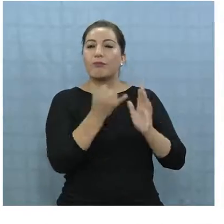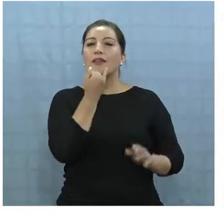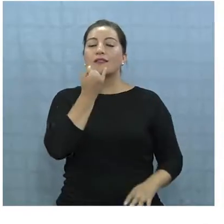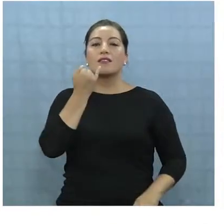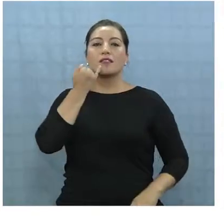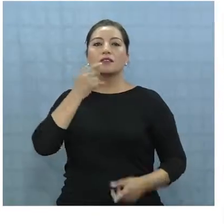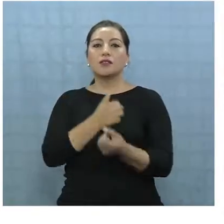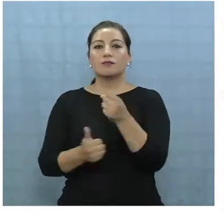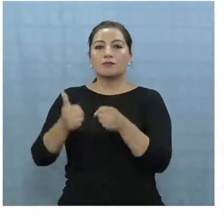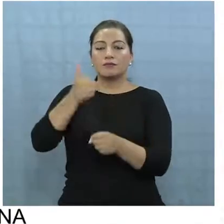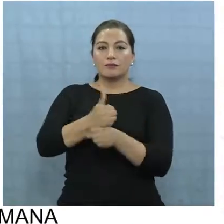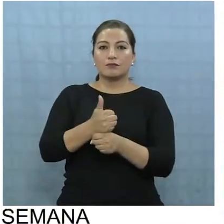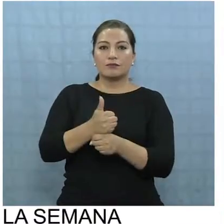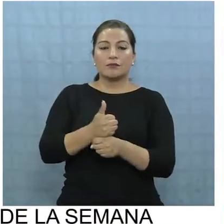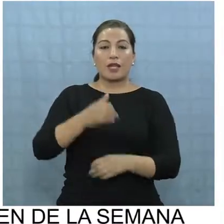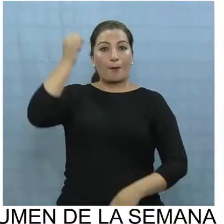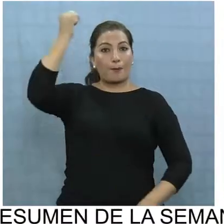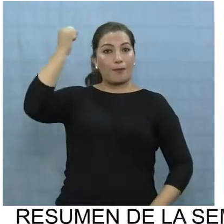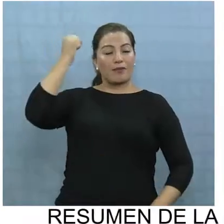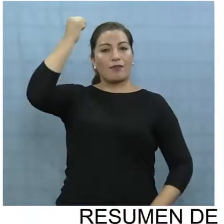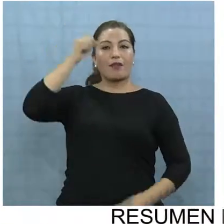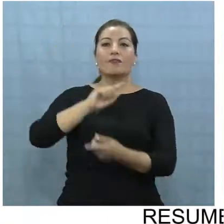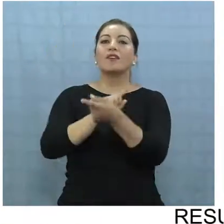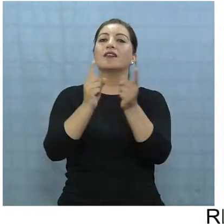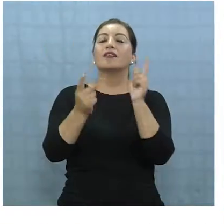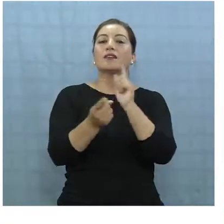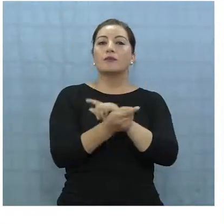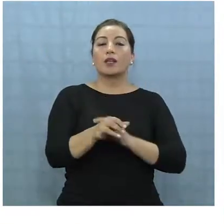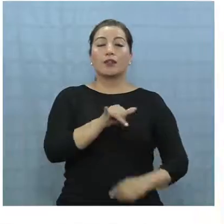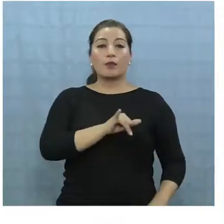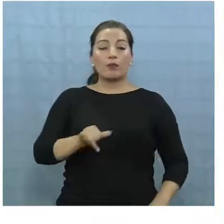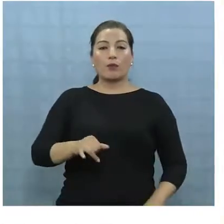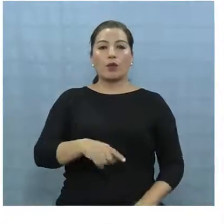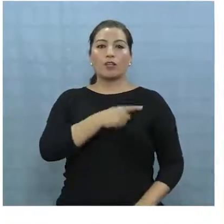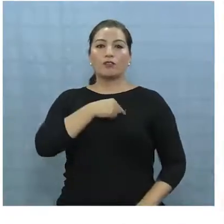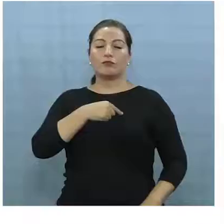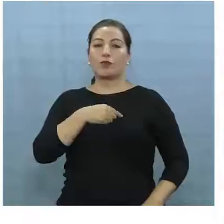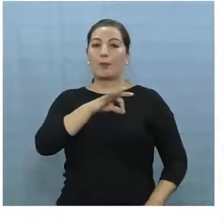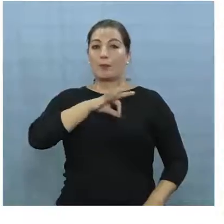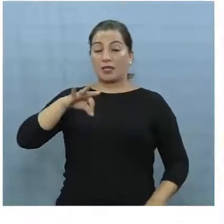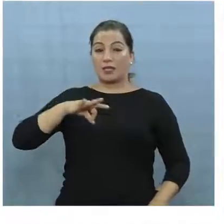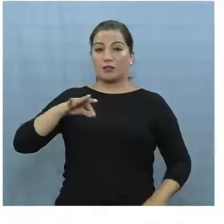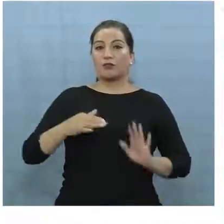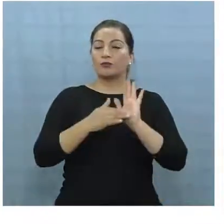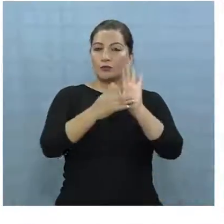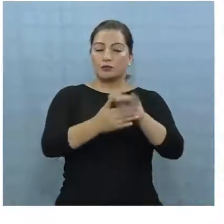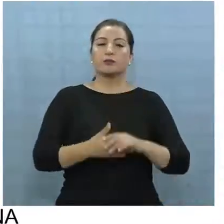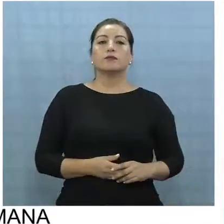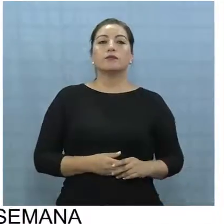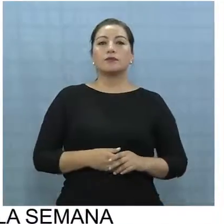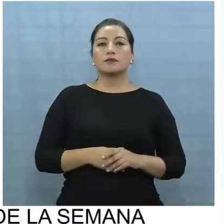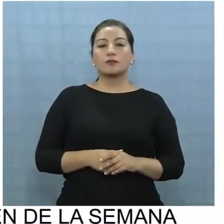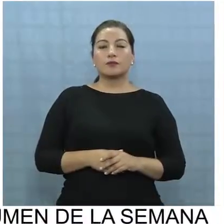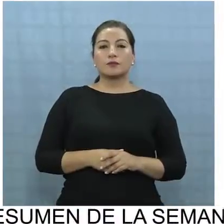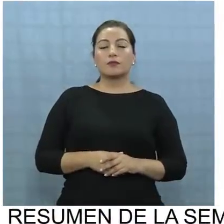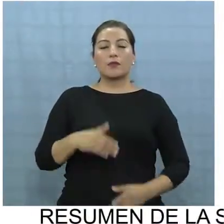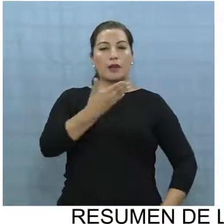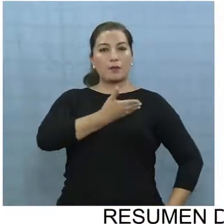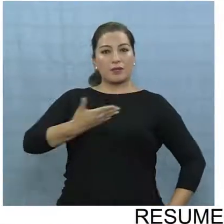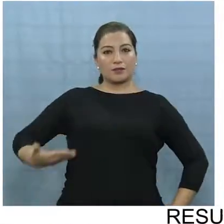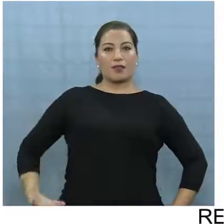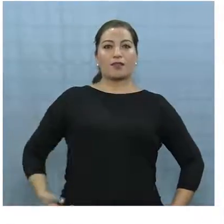Primer nombramiento que hará el presidente electo Sebastián Piñera después de dar a conocer a los futuros ministros. El presidente